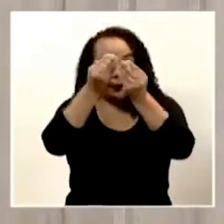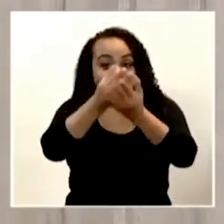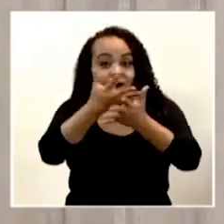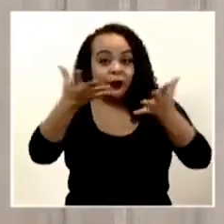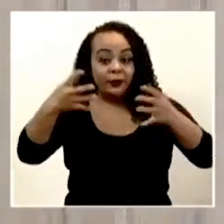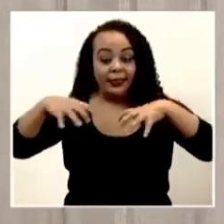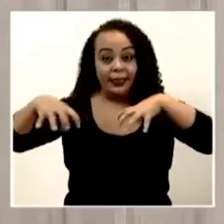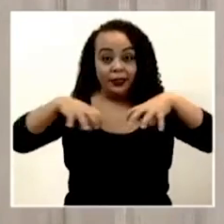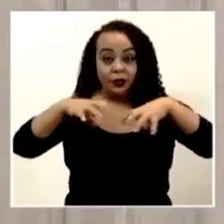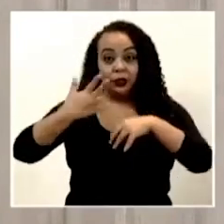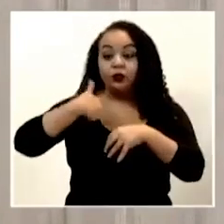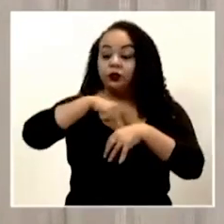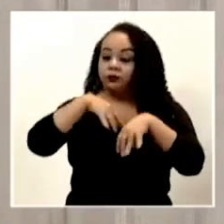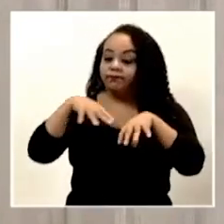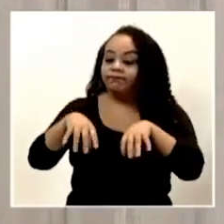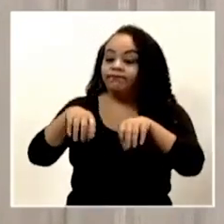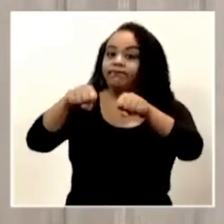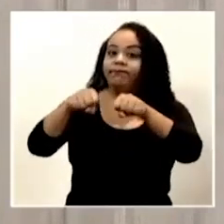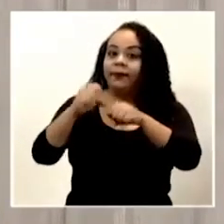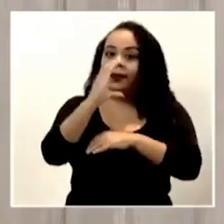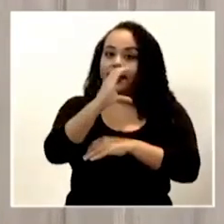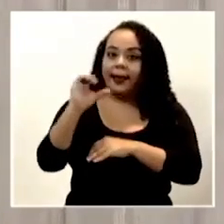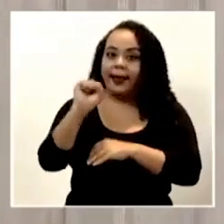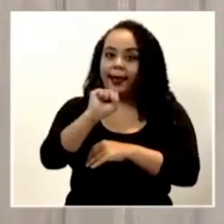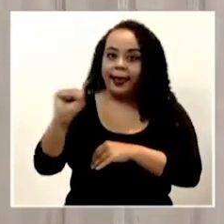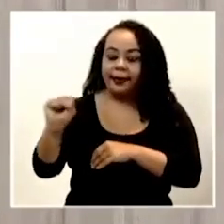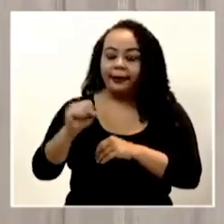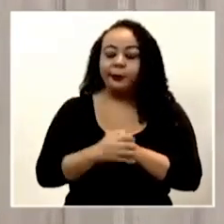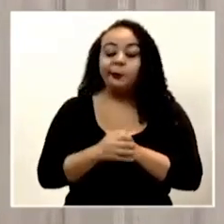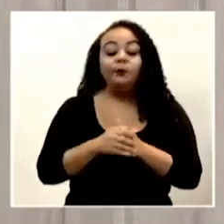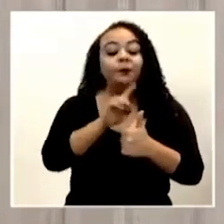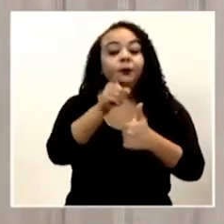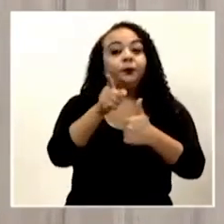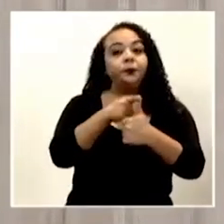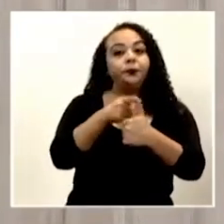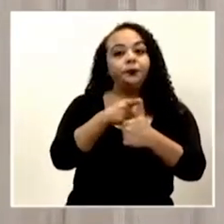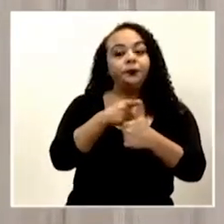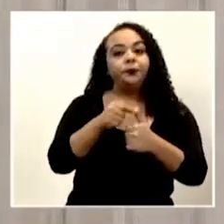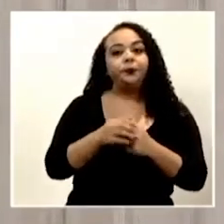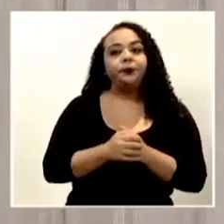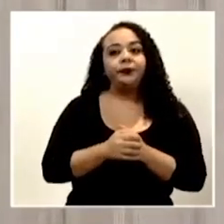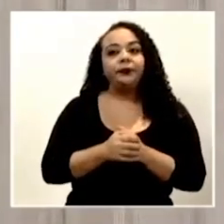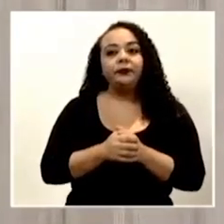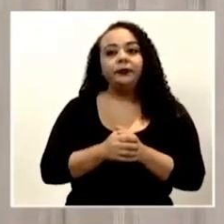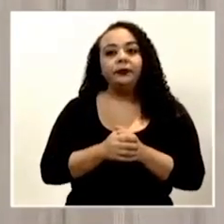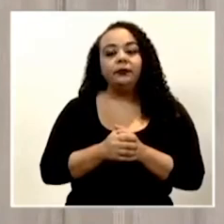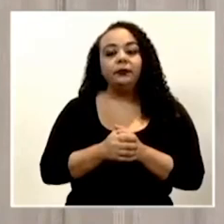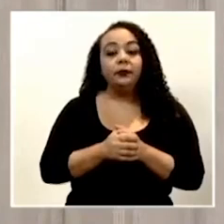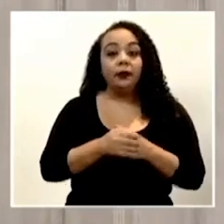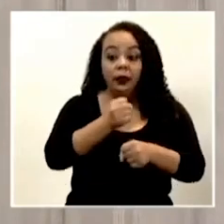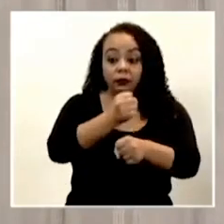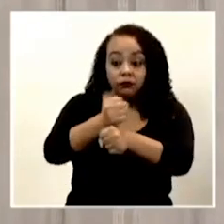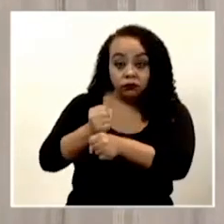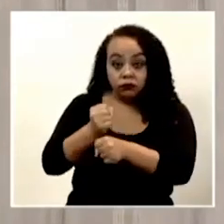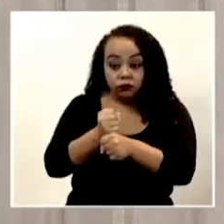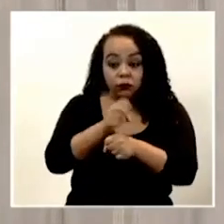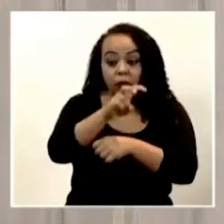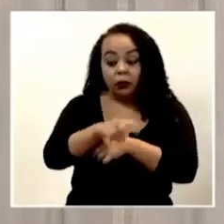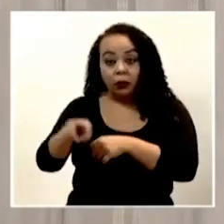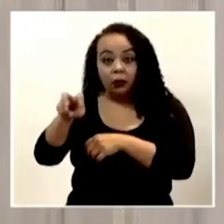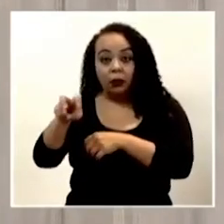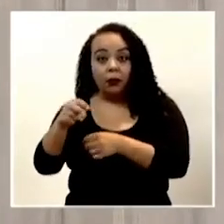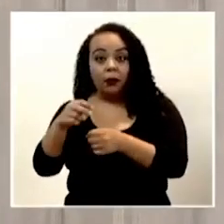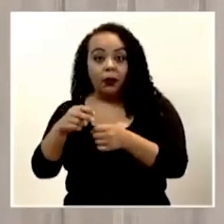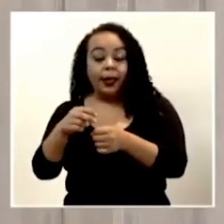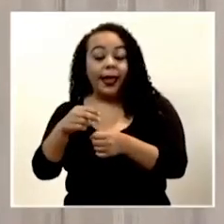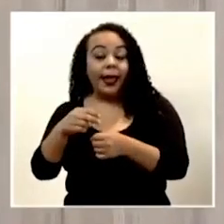hemos tomado en la caja. Una es sobre lo que han sido los operativos de traslado de pacientes